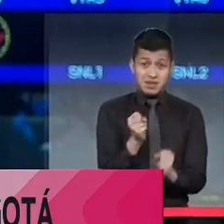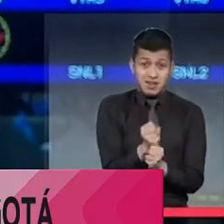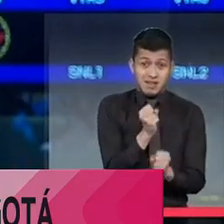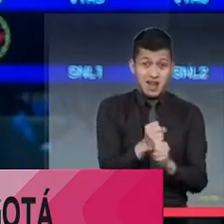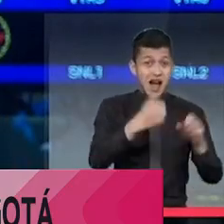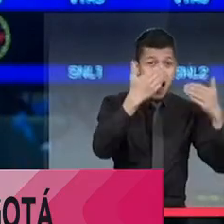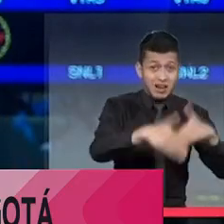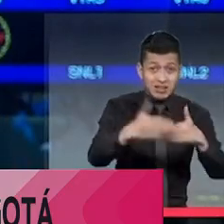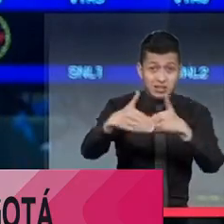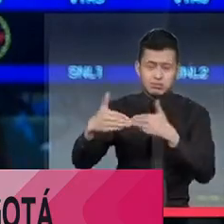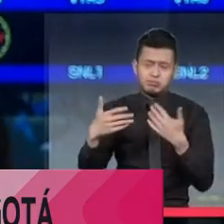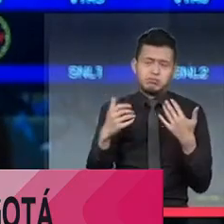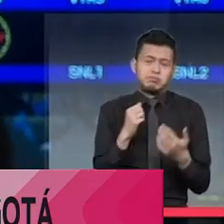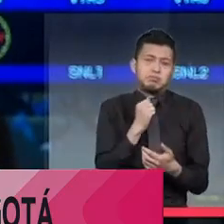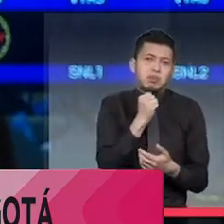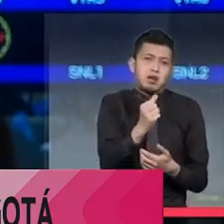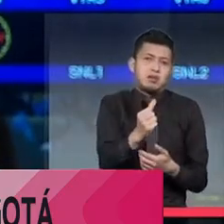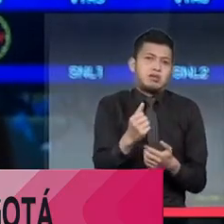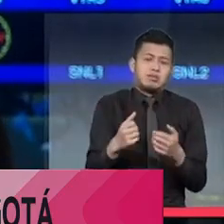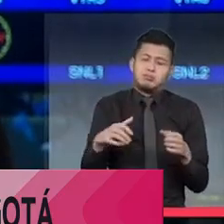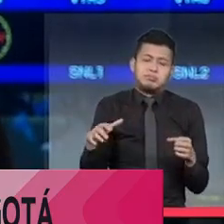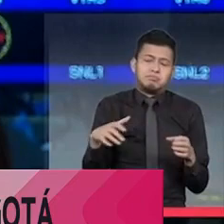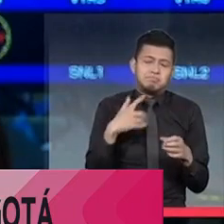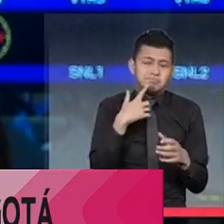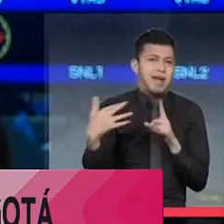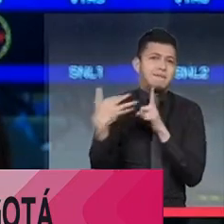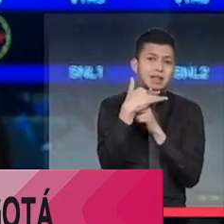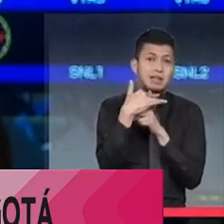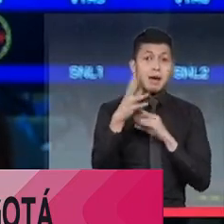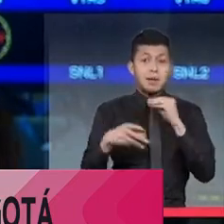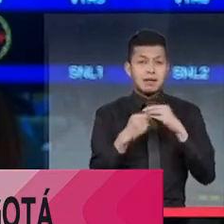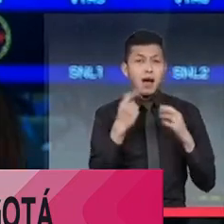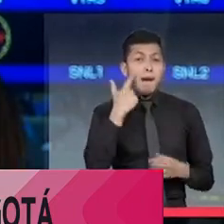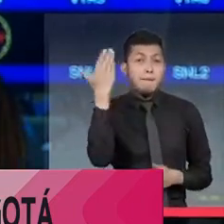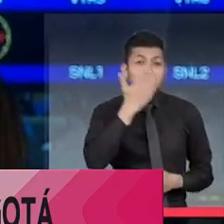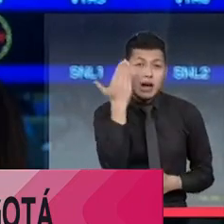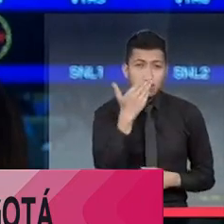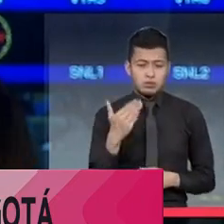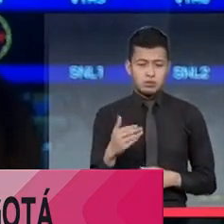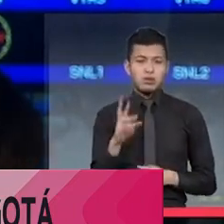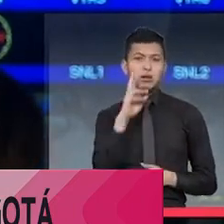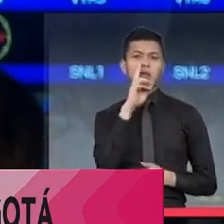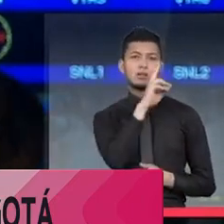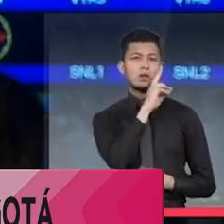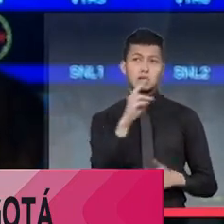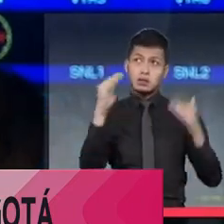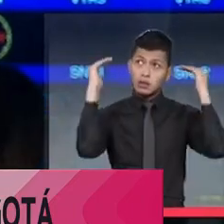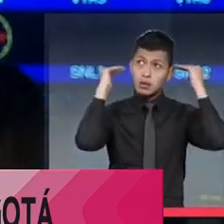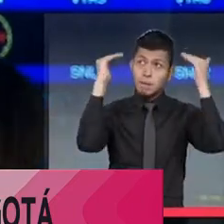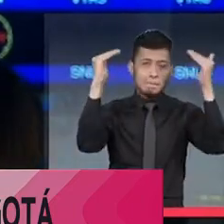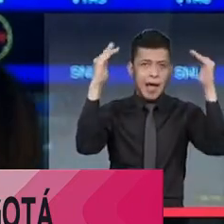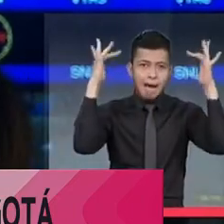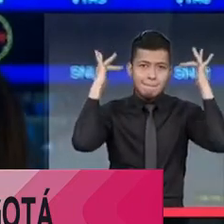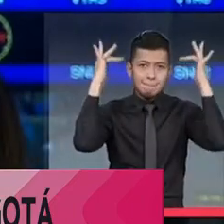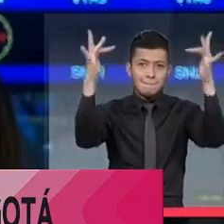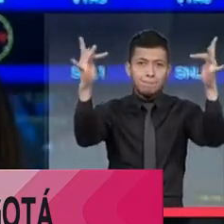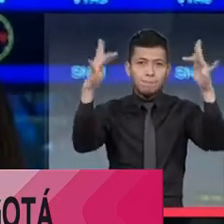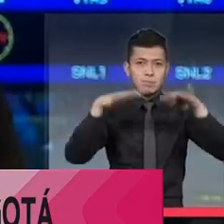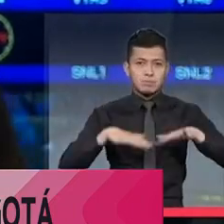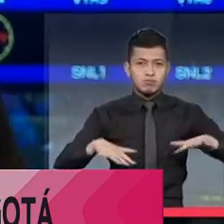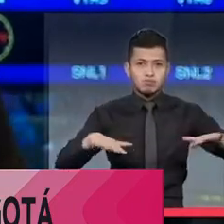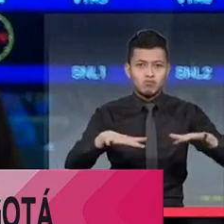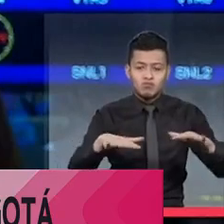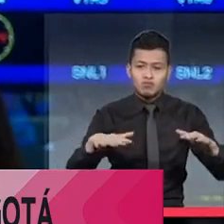porque eso nos revienta, y hacer nuestro piloto que queremos hacer. de restaurantes a cielo abierto, va a reiniciar la